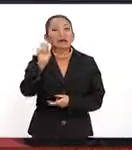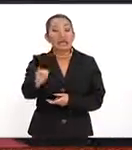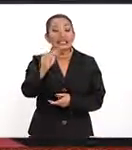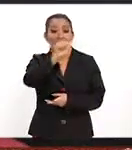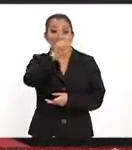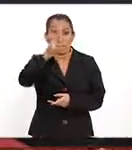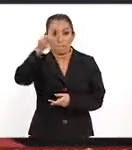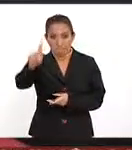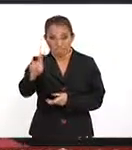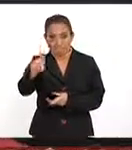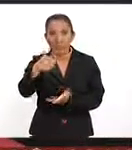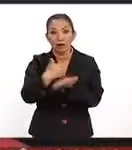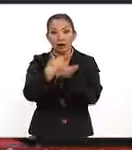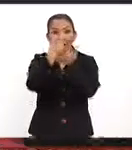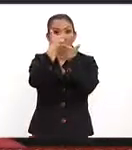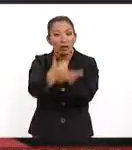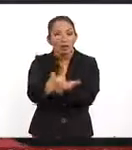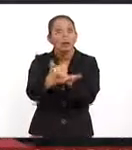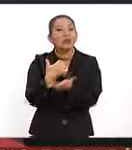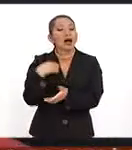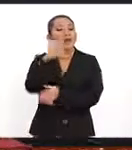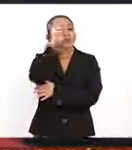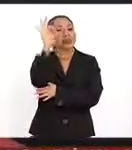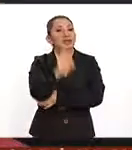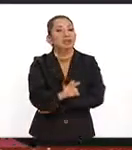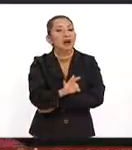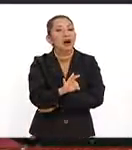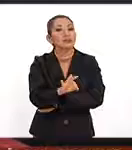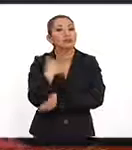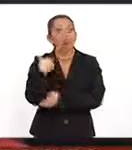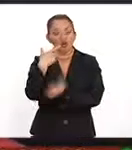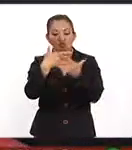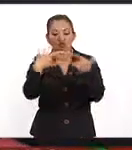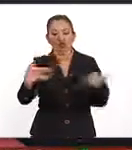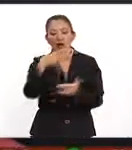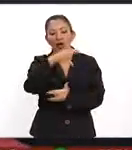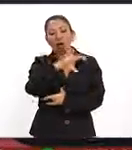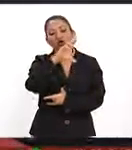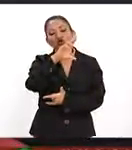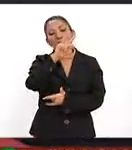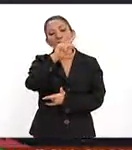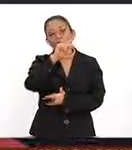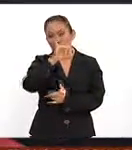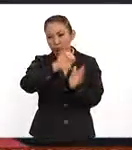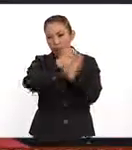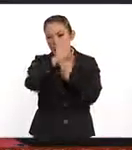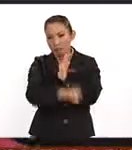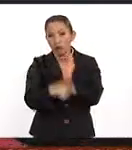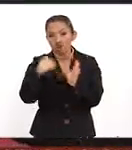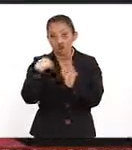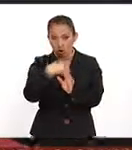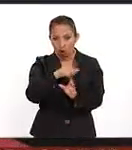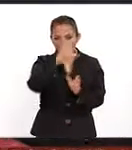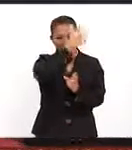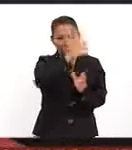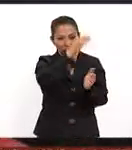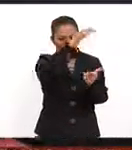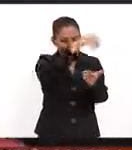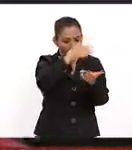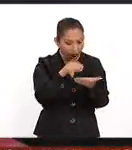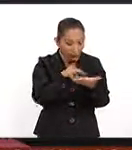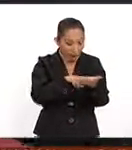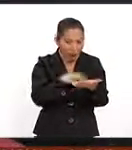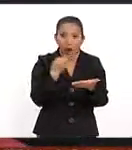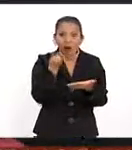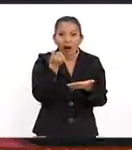aplicación que te da descuentos, se dan cupones de descuento de todo, yo por ejemplo bajé un descuento que por